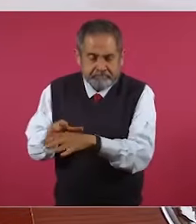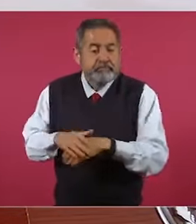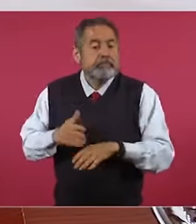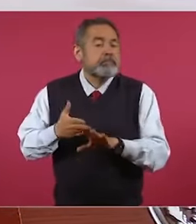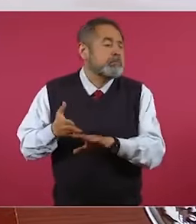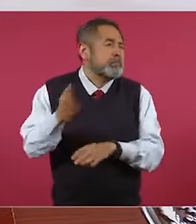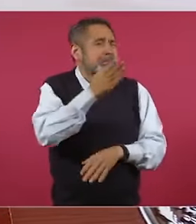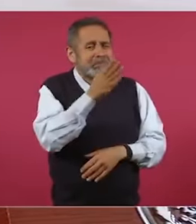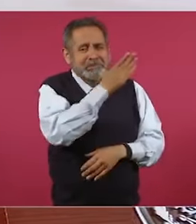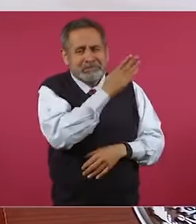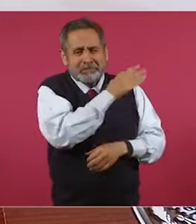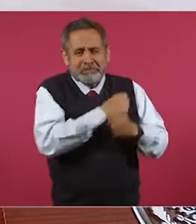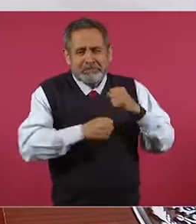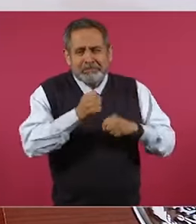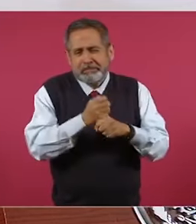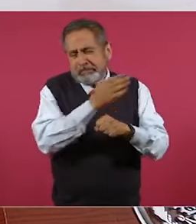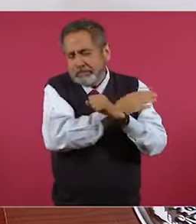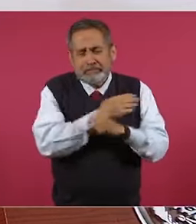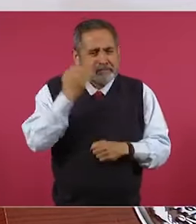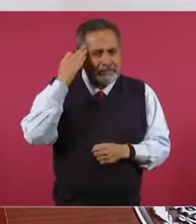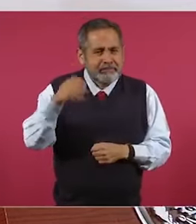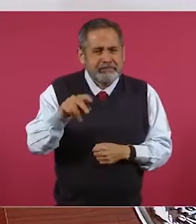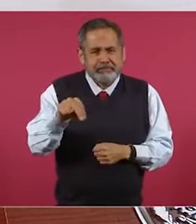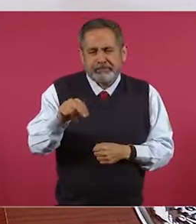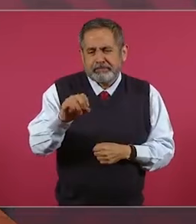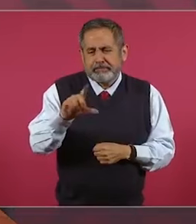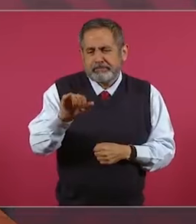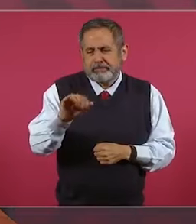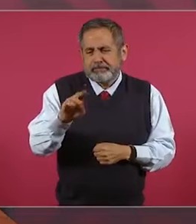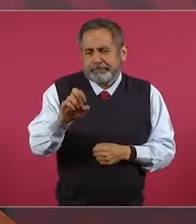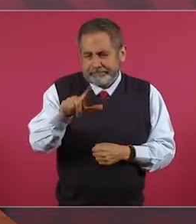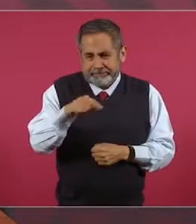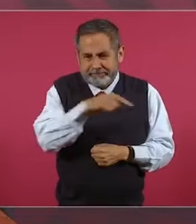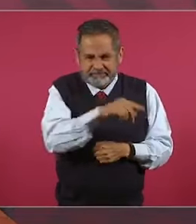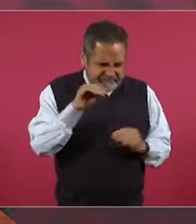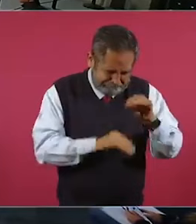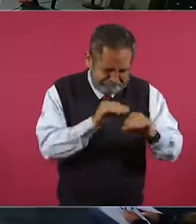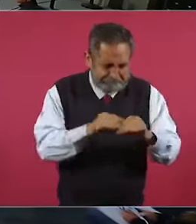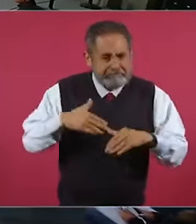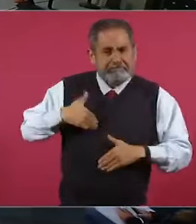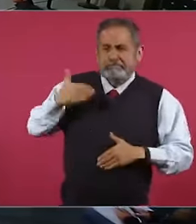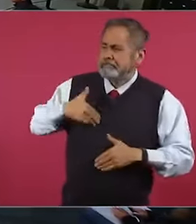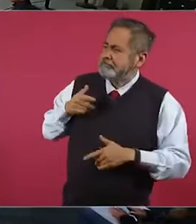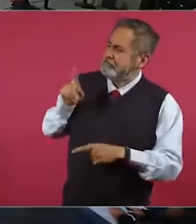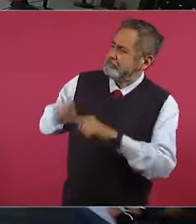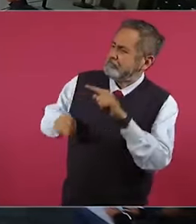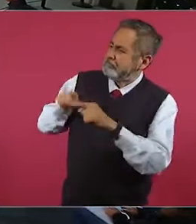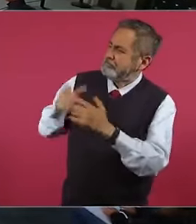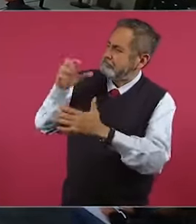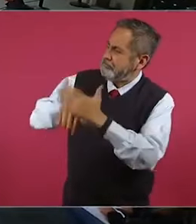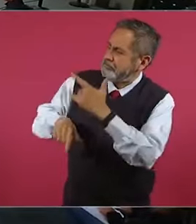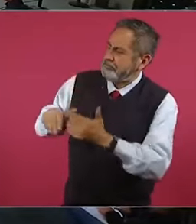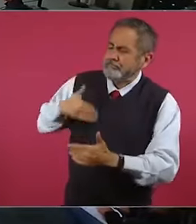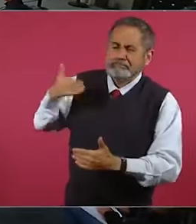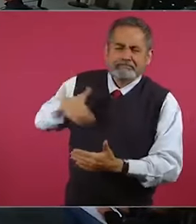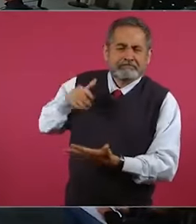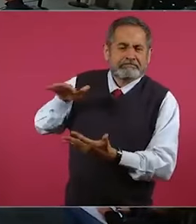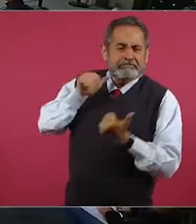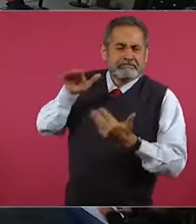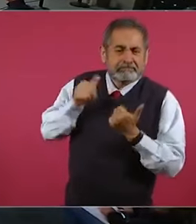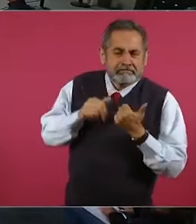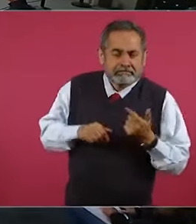durante el periodo neoliberal, cuando saquearon al país, cuando nunca